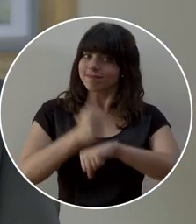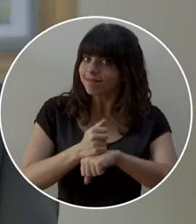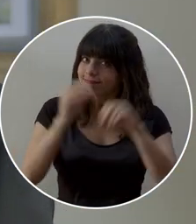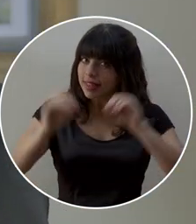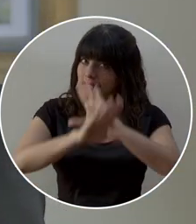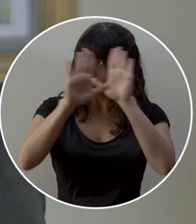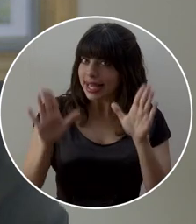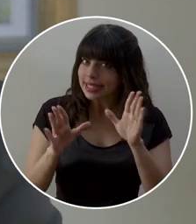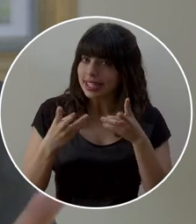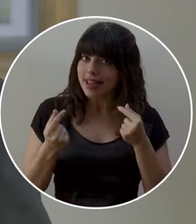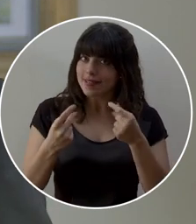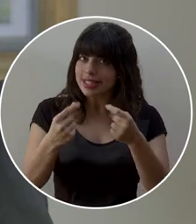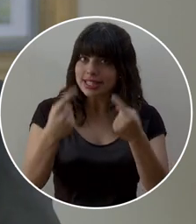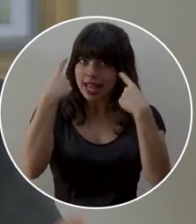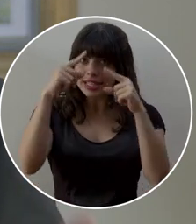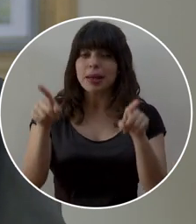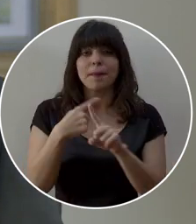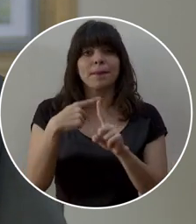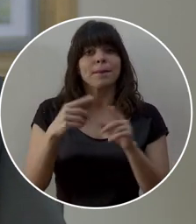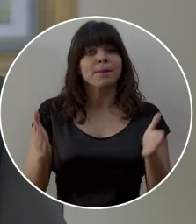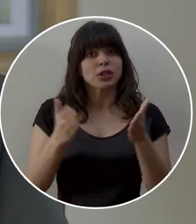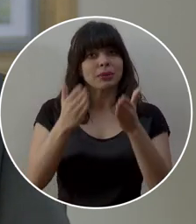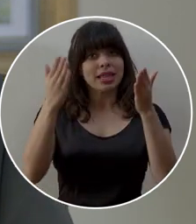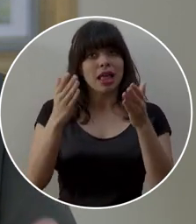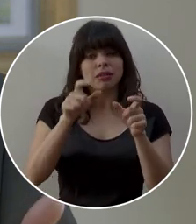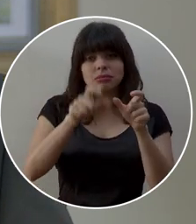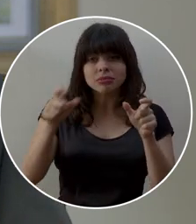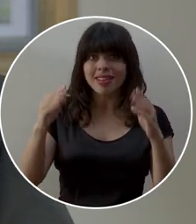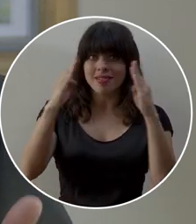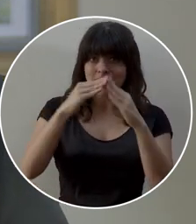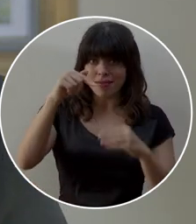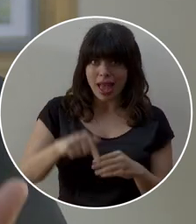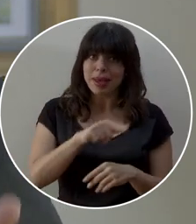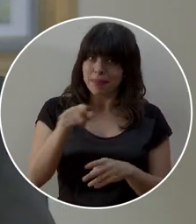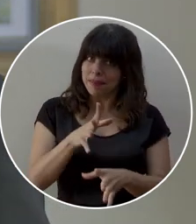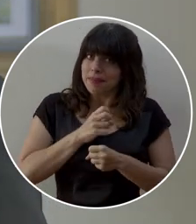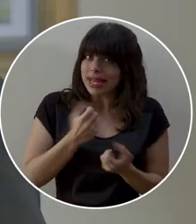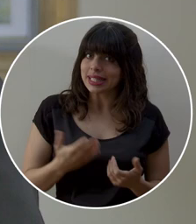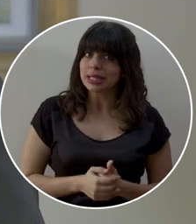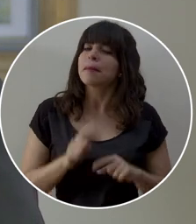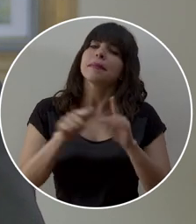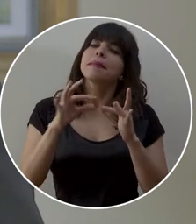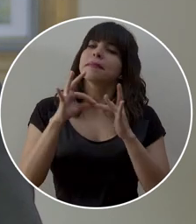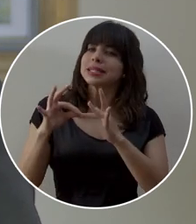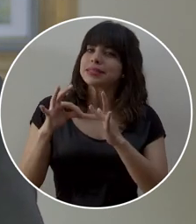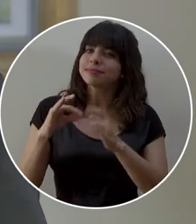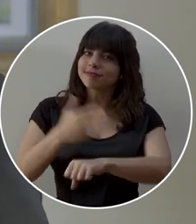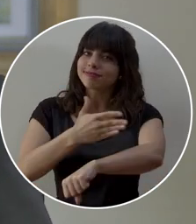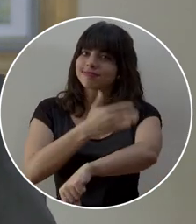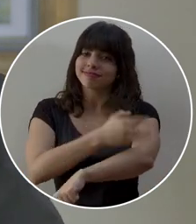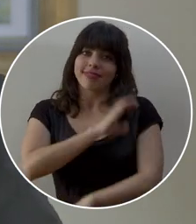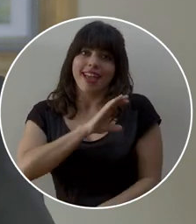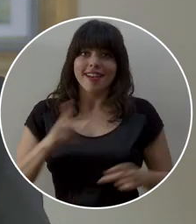ruta de la transparencia, de la eficiencia y de la prosperidad que quienes habitan nuestra patria merecen. Pero, sobre todo,